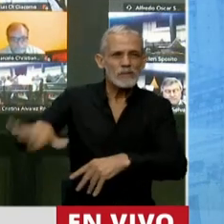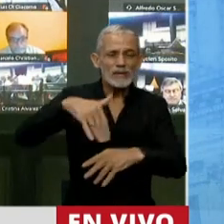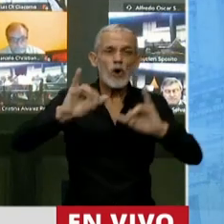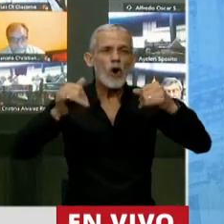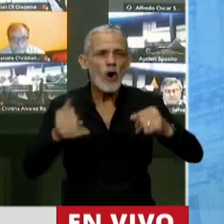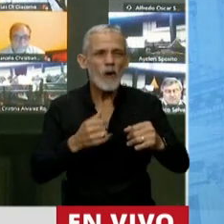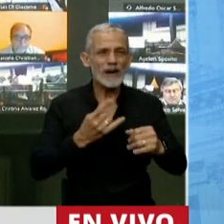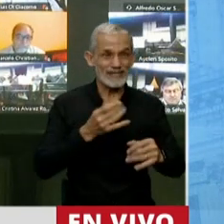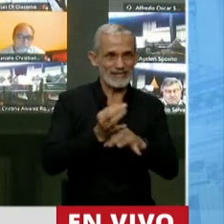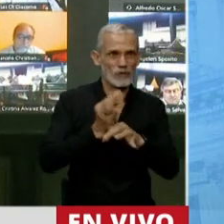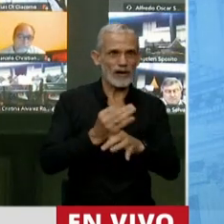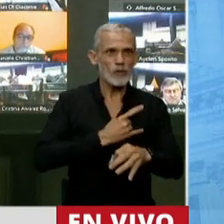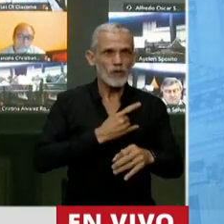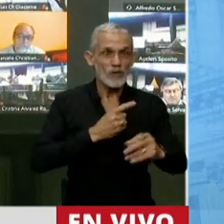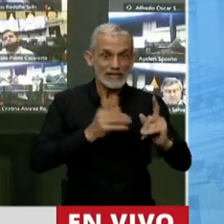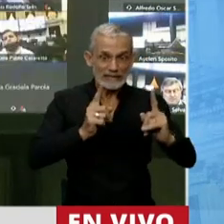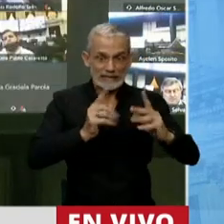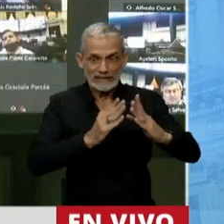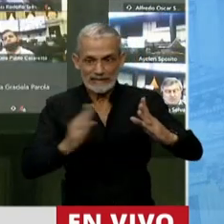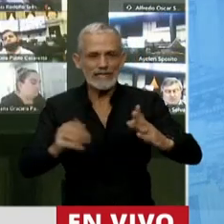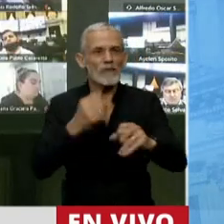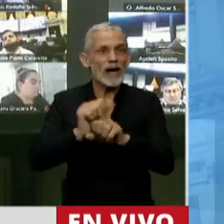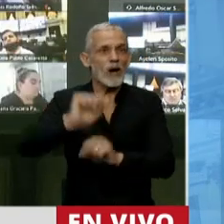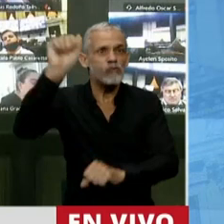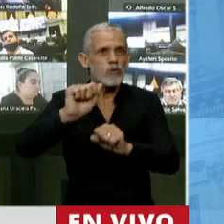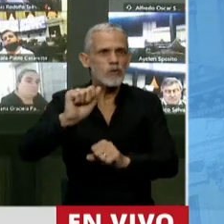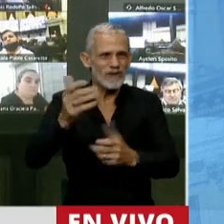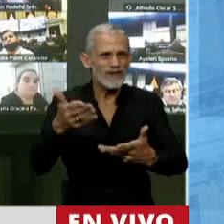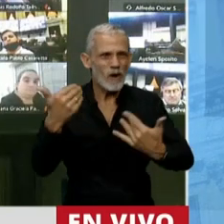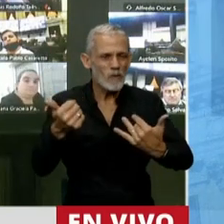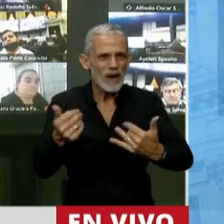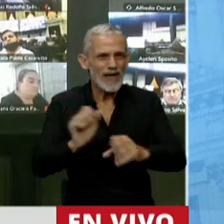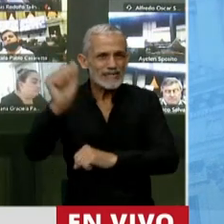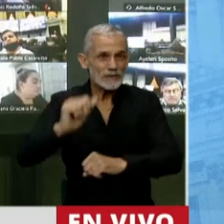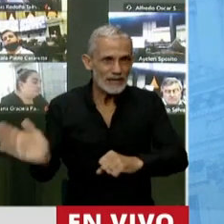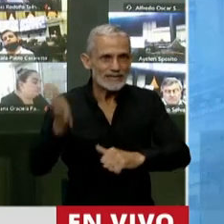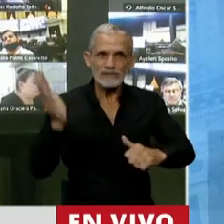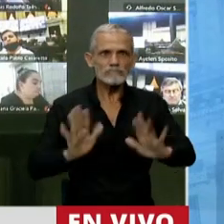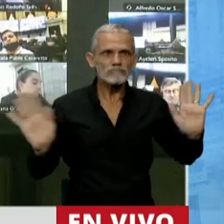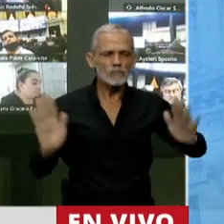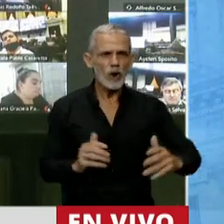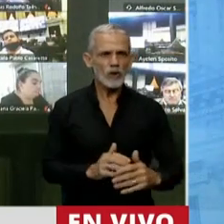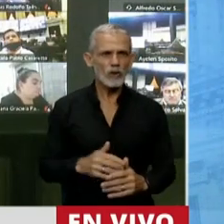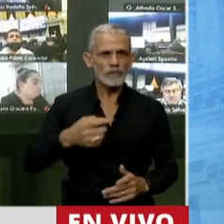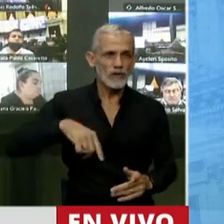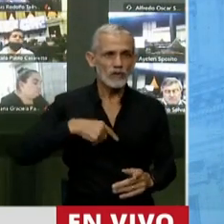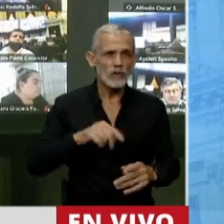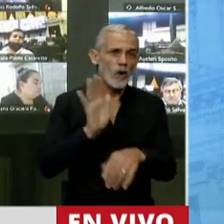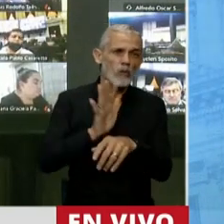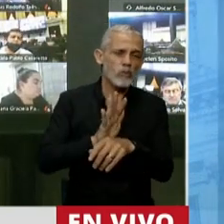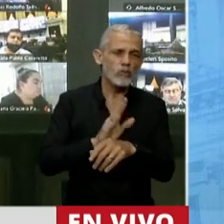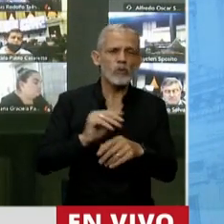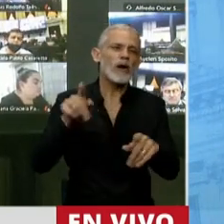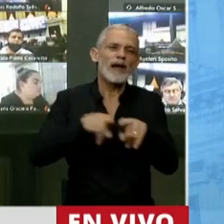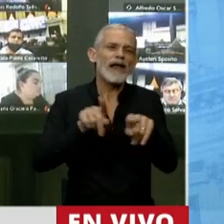nuestros jóvenes en el sistema educativo el tiempo que tenemos que tener para que nuestro stock de conocimiento nos permita producir más. Nos estamos tirando un